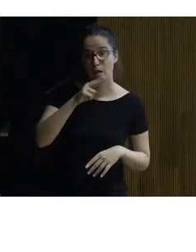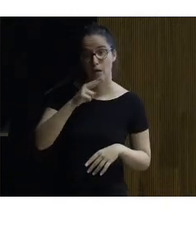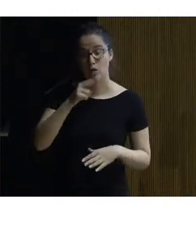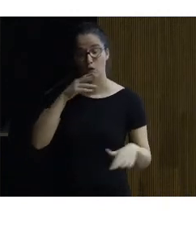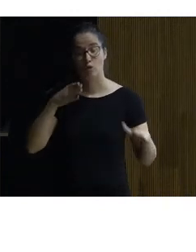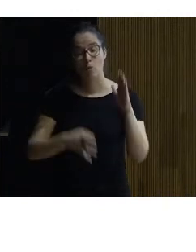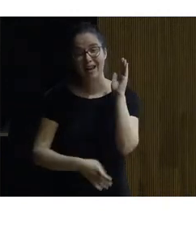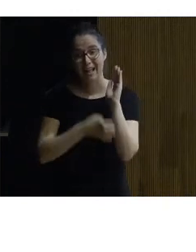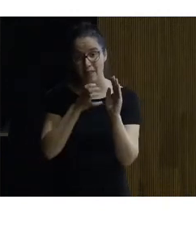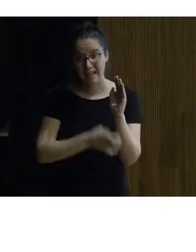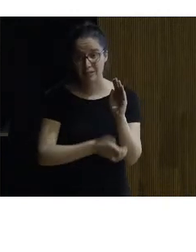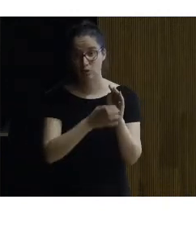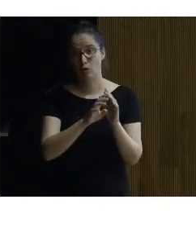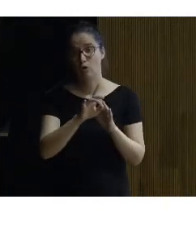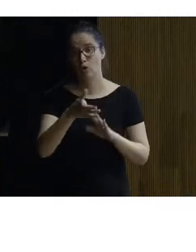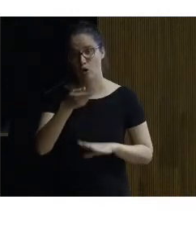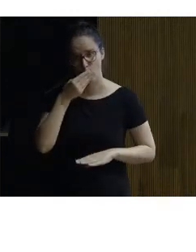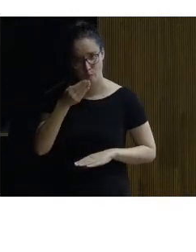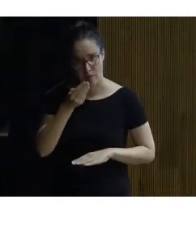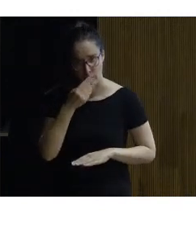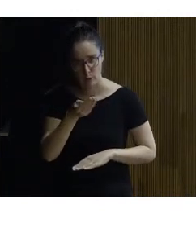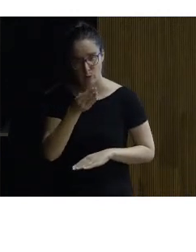accesor un comedor